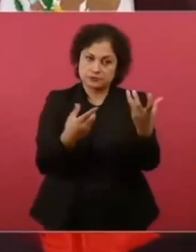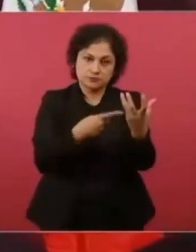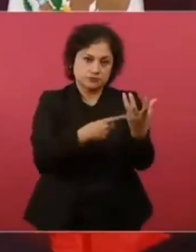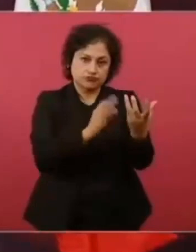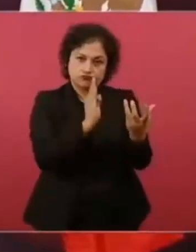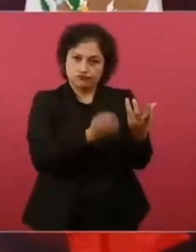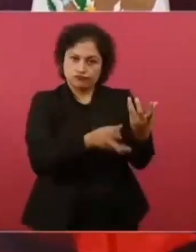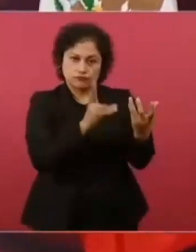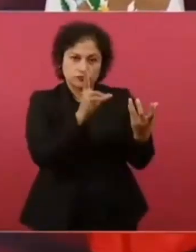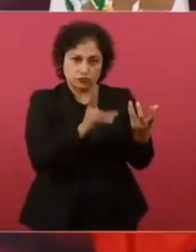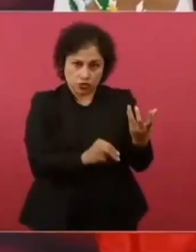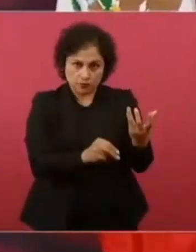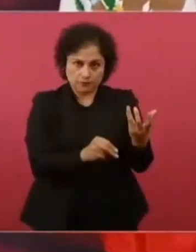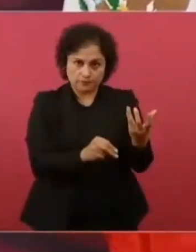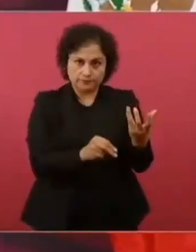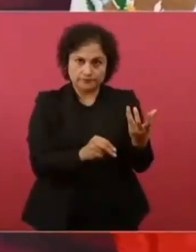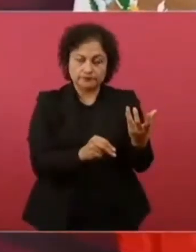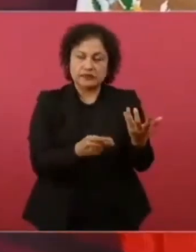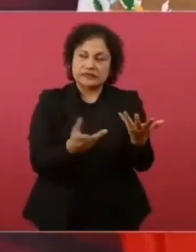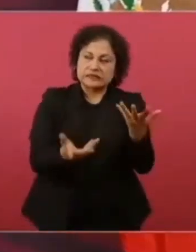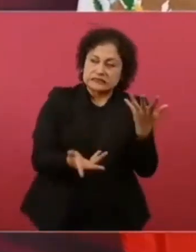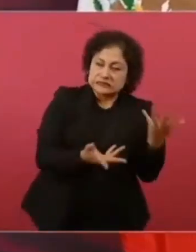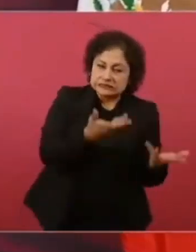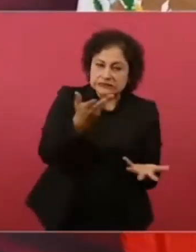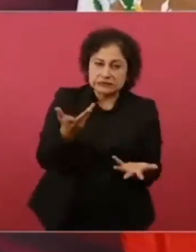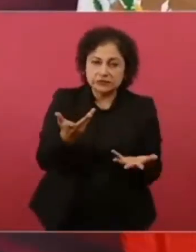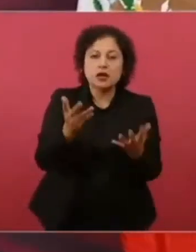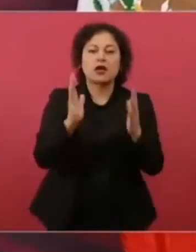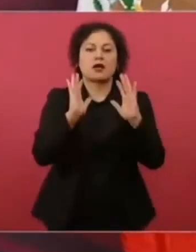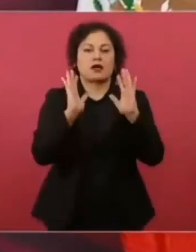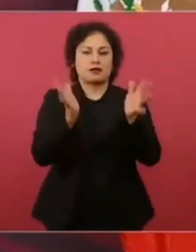se logró que tengan